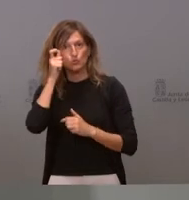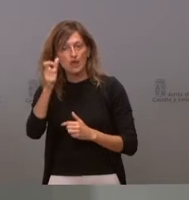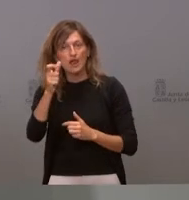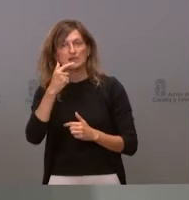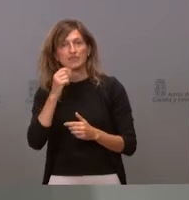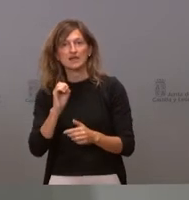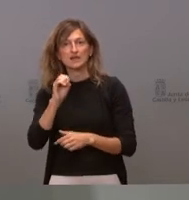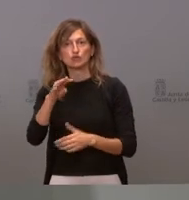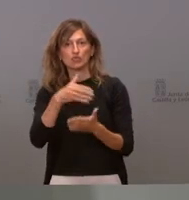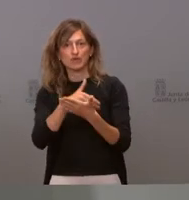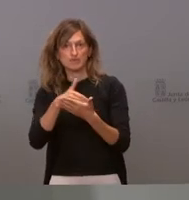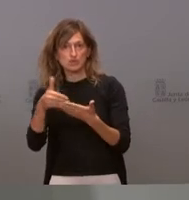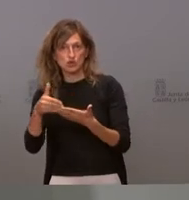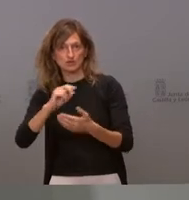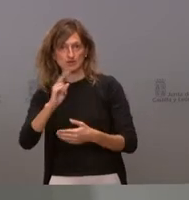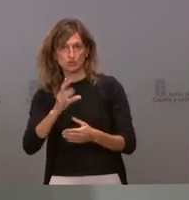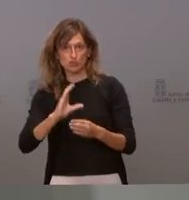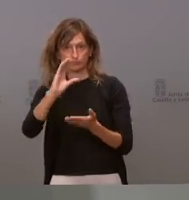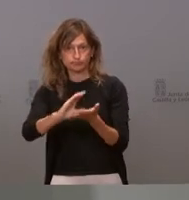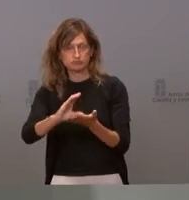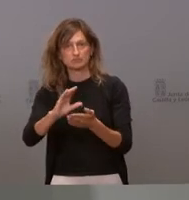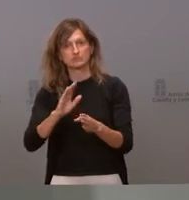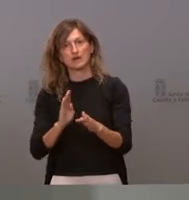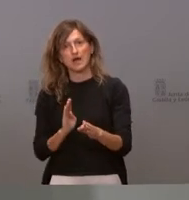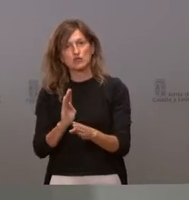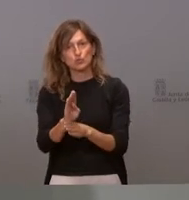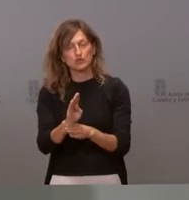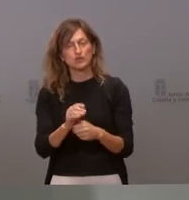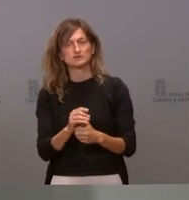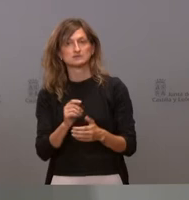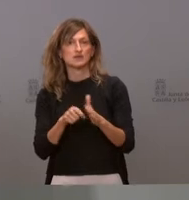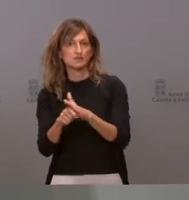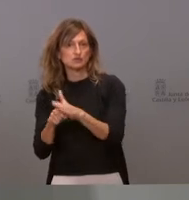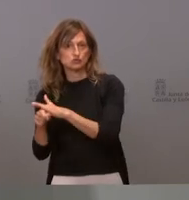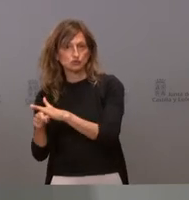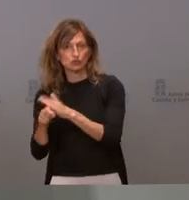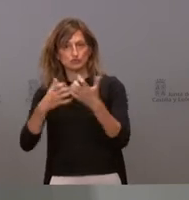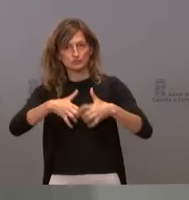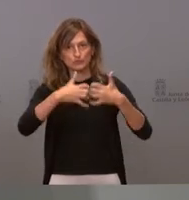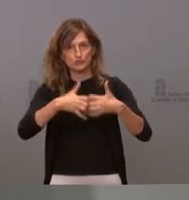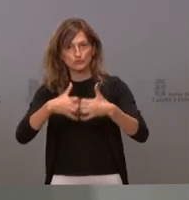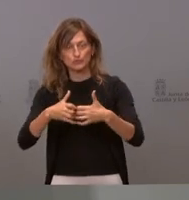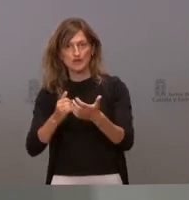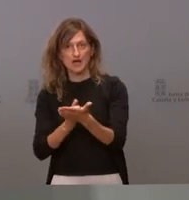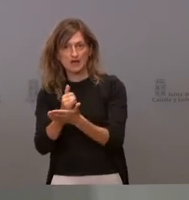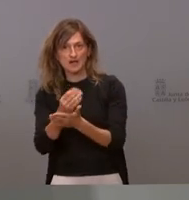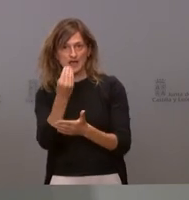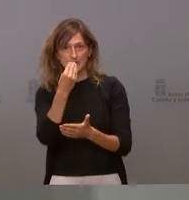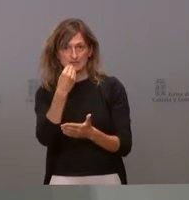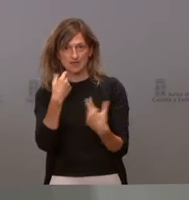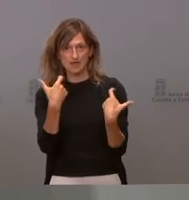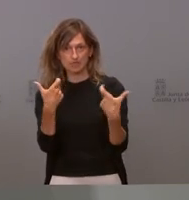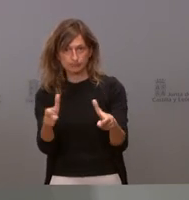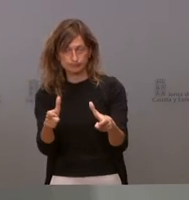gasto de 14 millones de euros para abonar las ayudas a la inversión en la industria agraria y alimentaria, uno de los